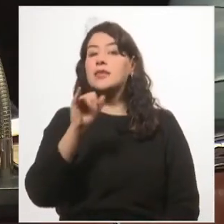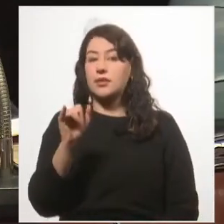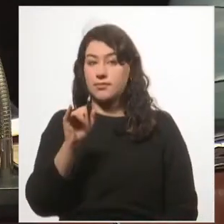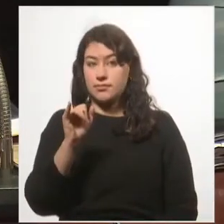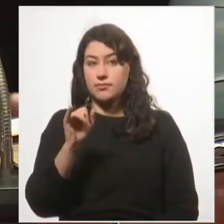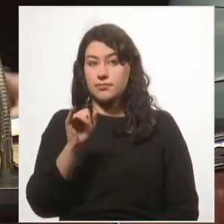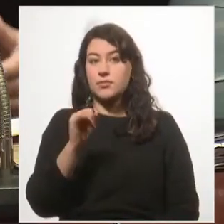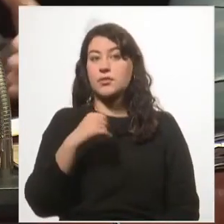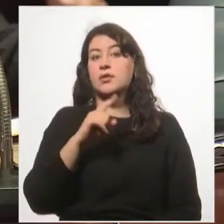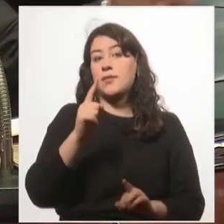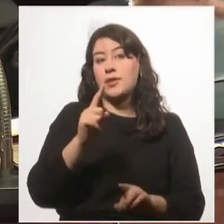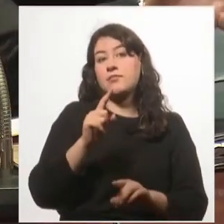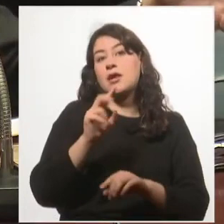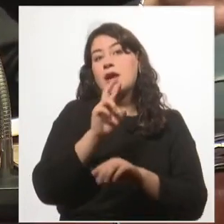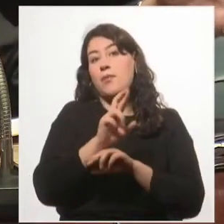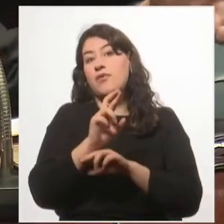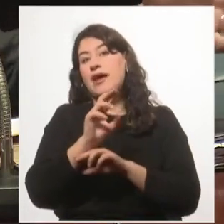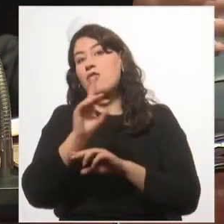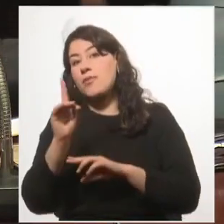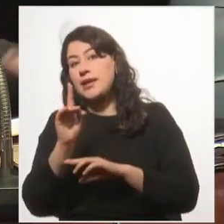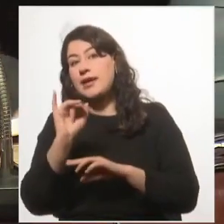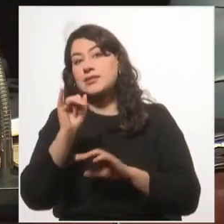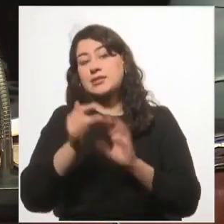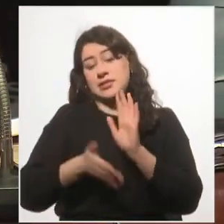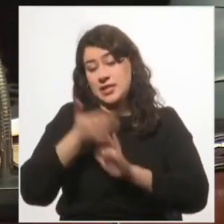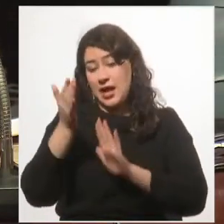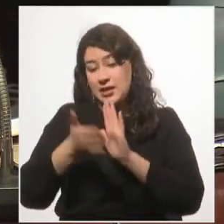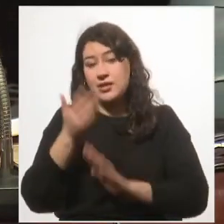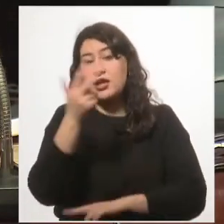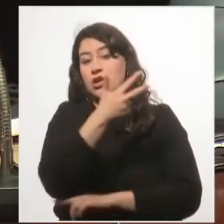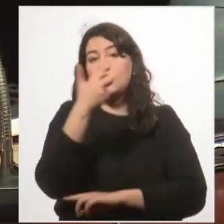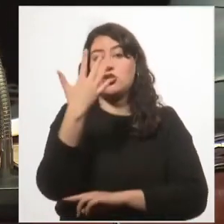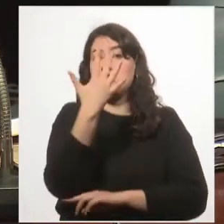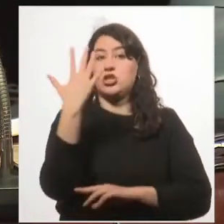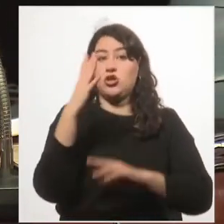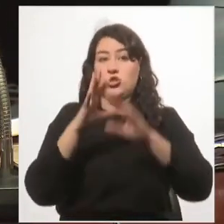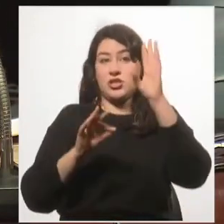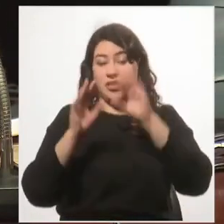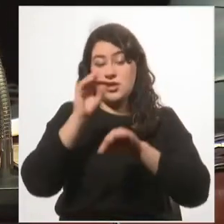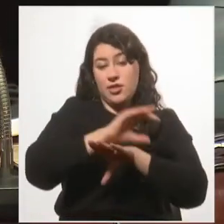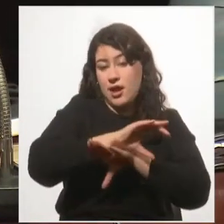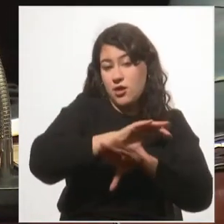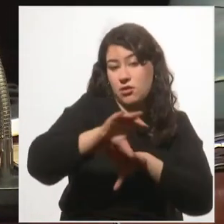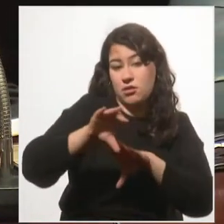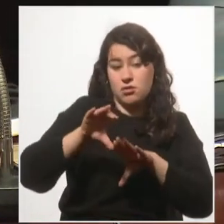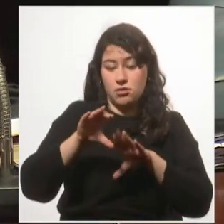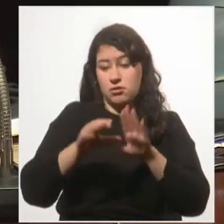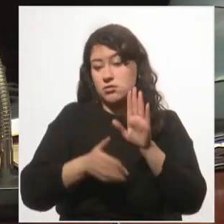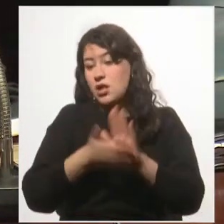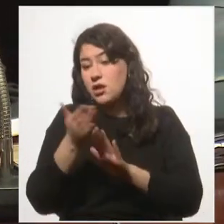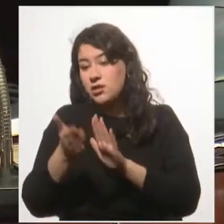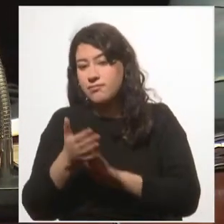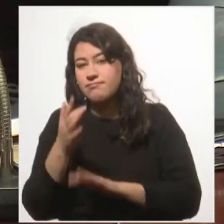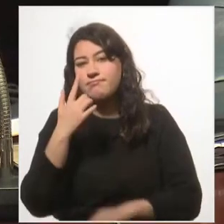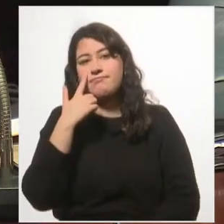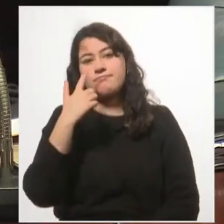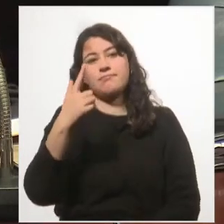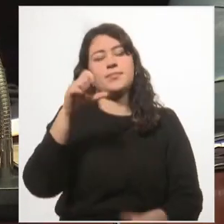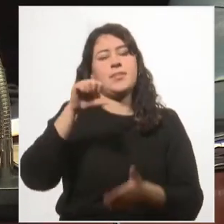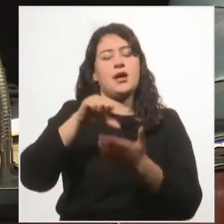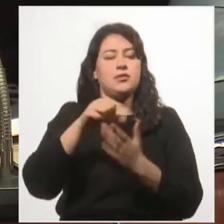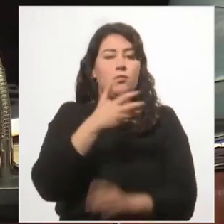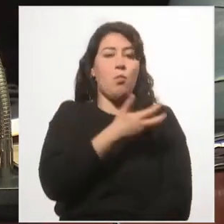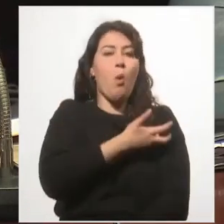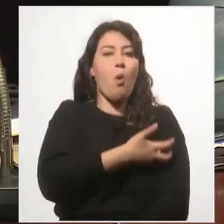República Dominicana. Si uno sale de los hoteles cinco estrellas de la costa de la República Dominicana, va a haber un país muy